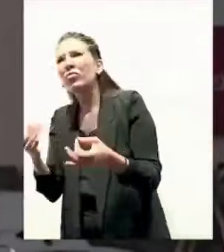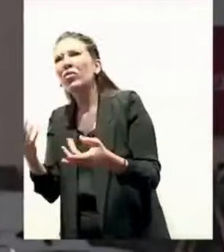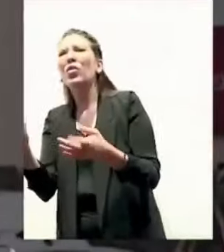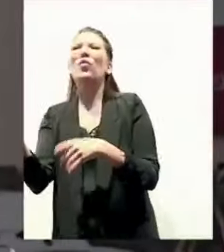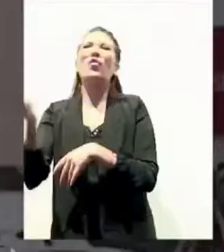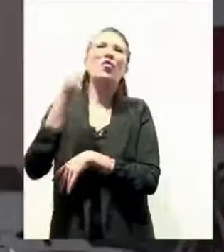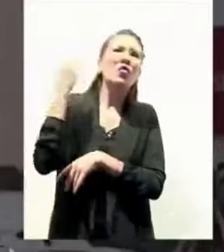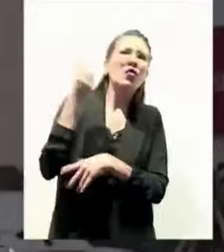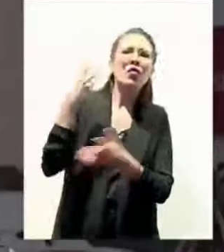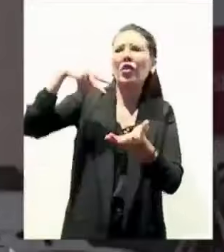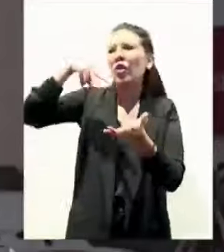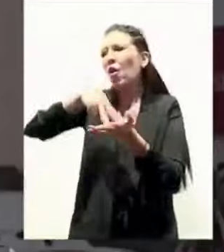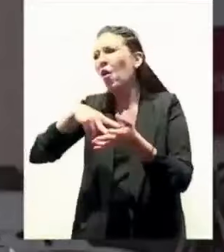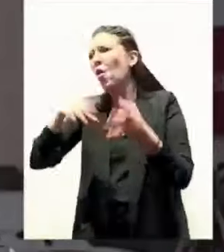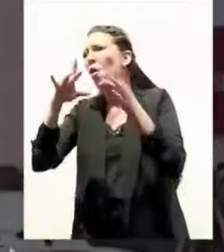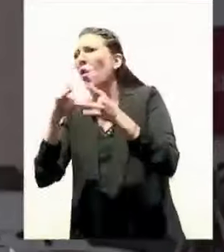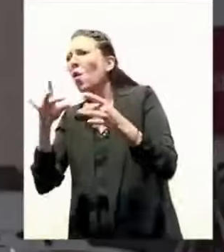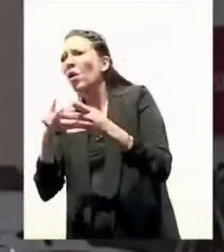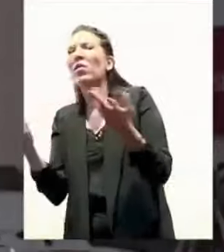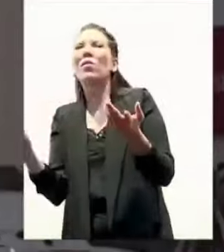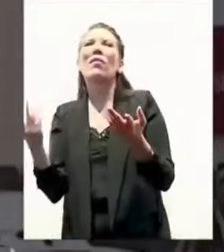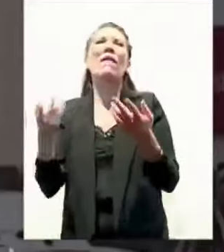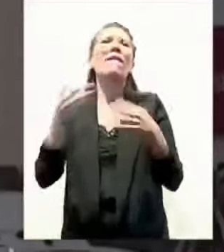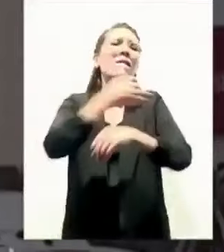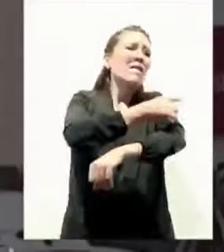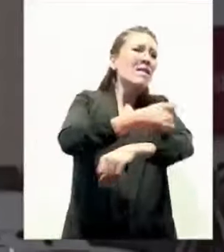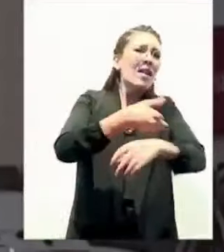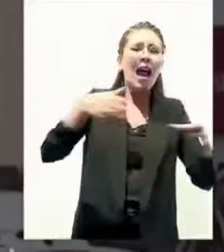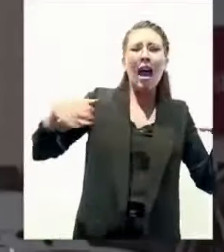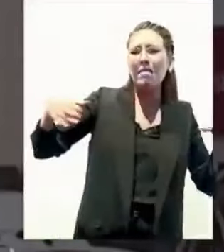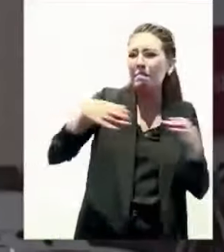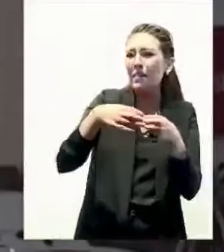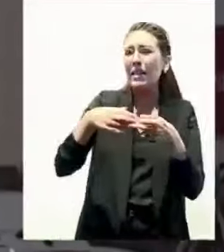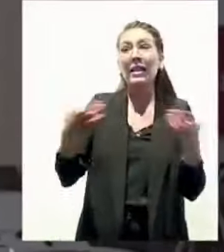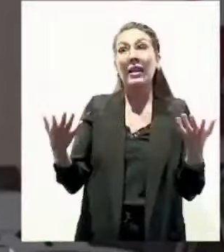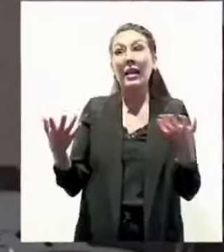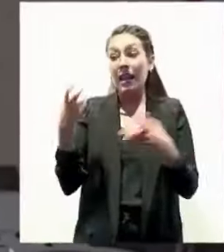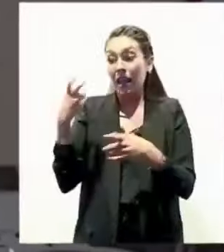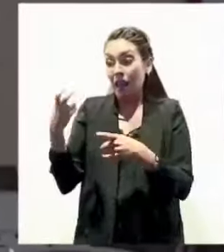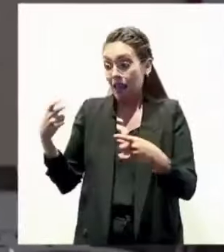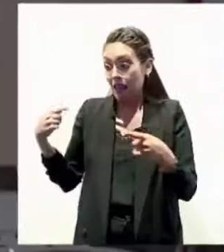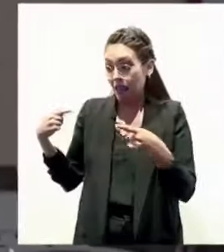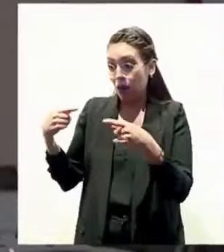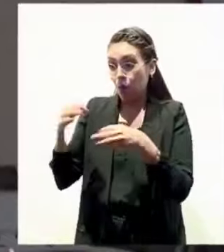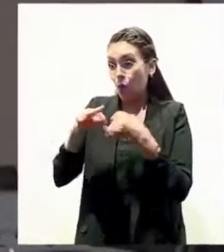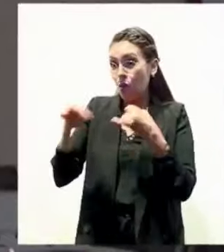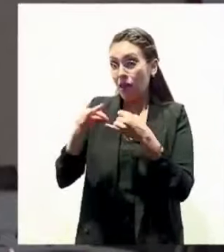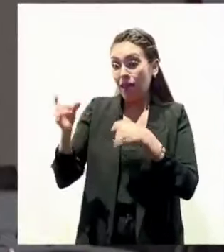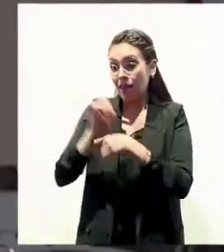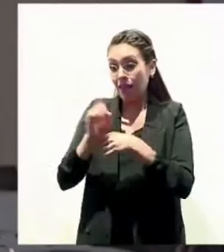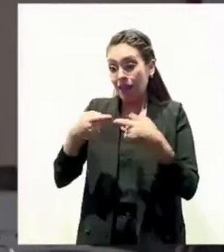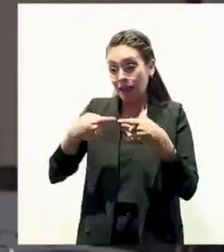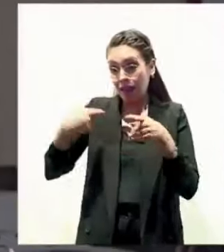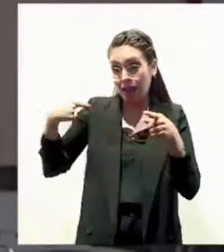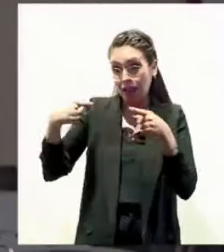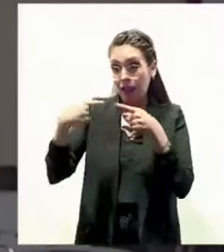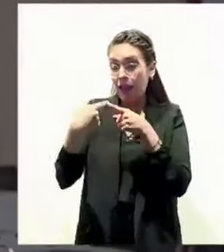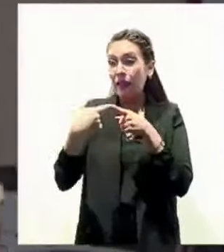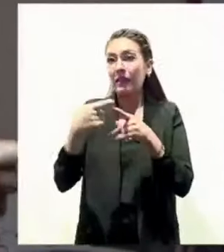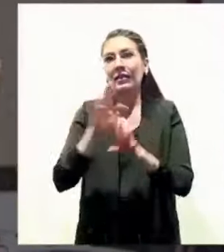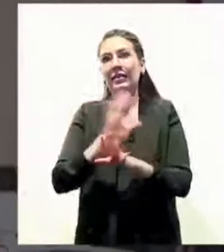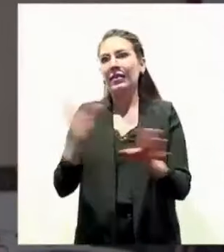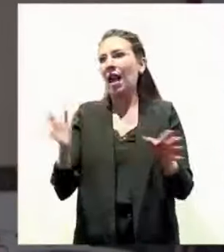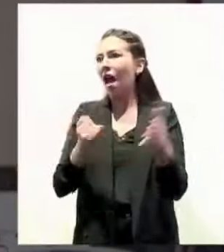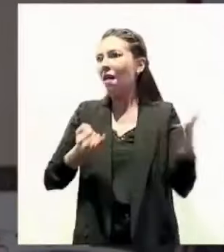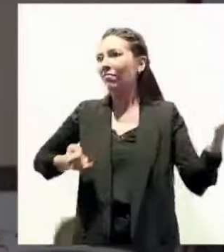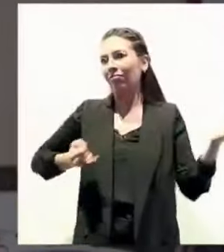en los ámbitos familiares, estos días son decisivos. Y el 2 de junio